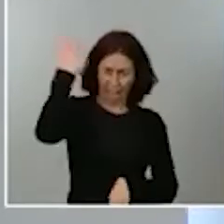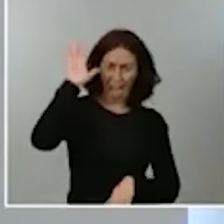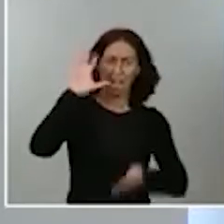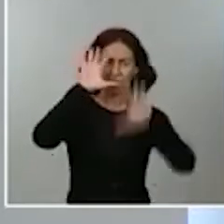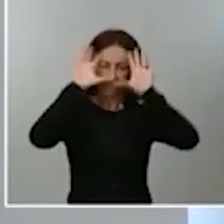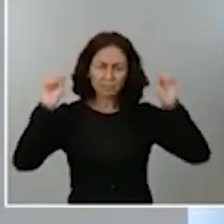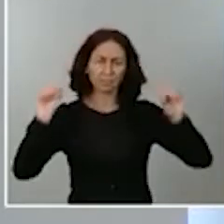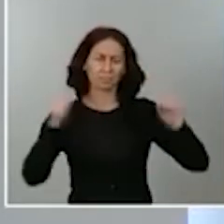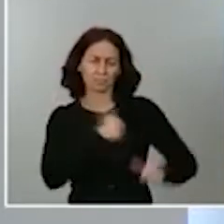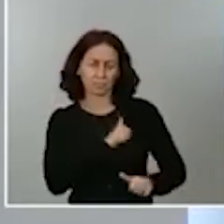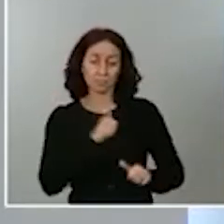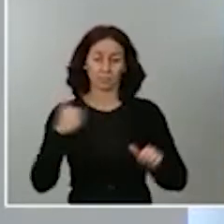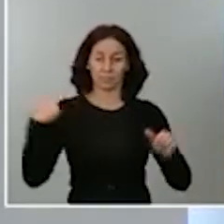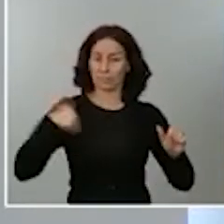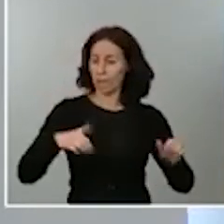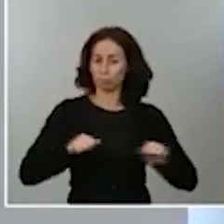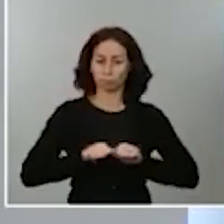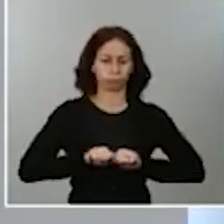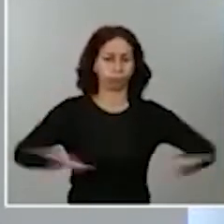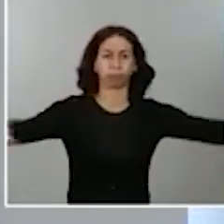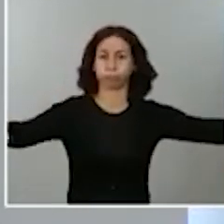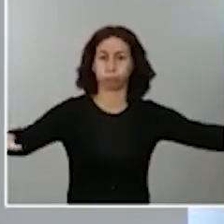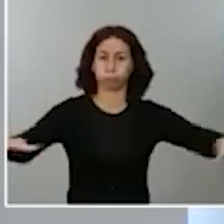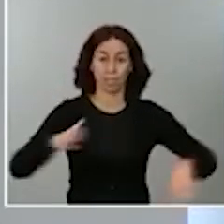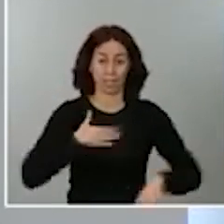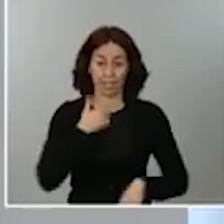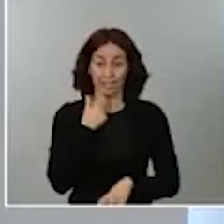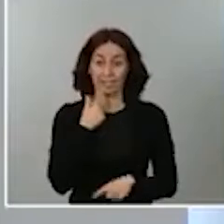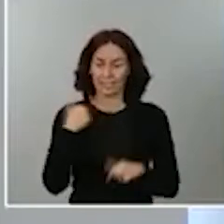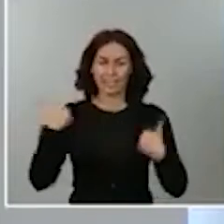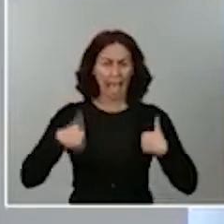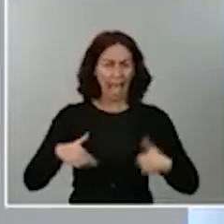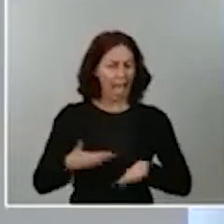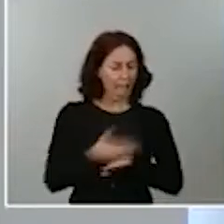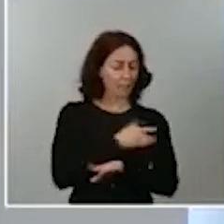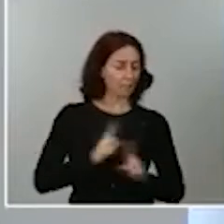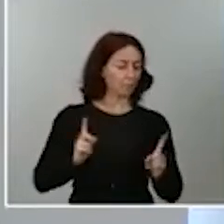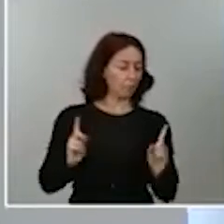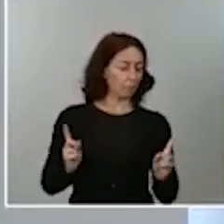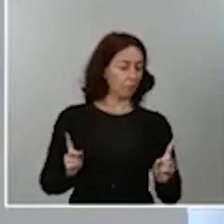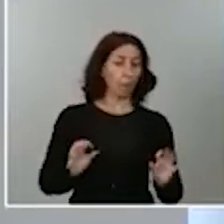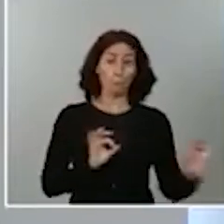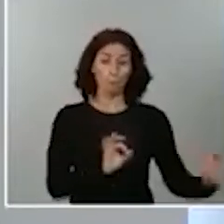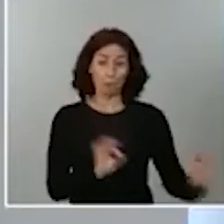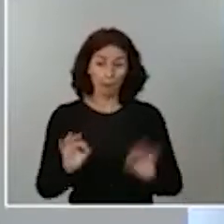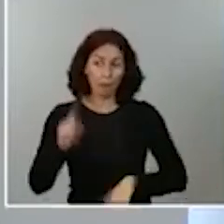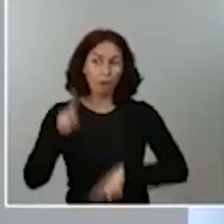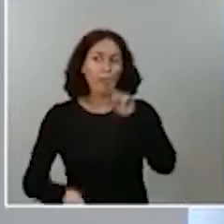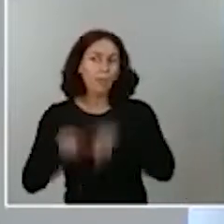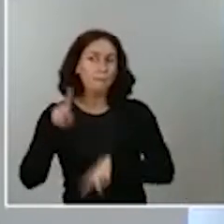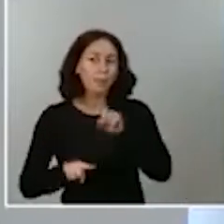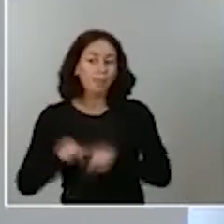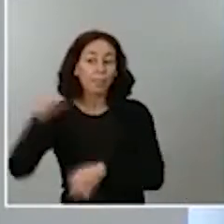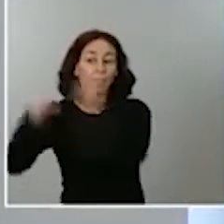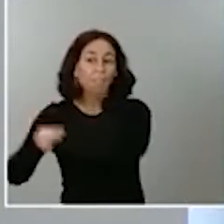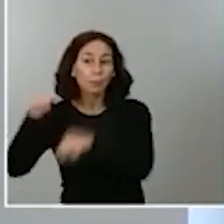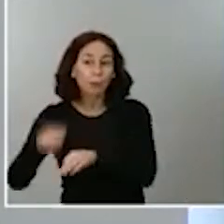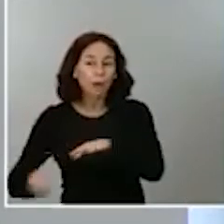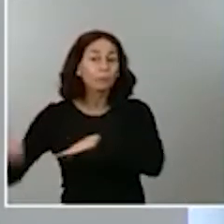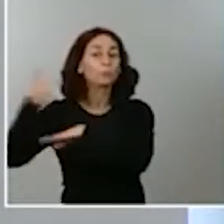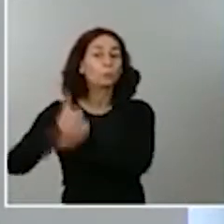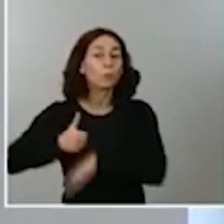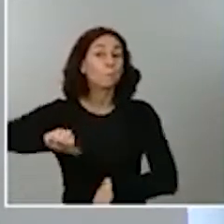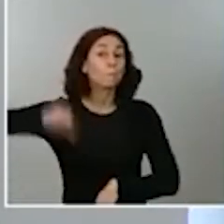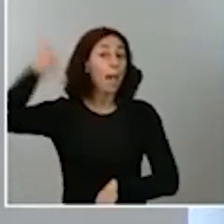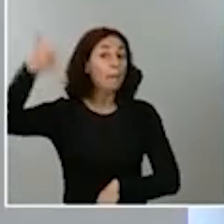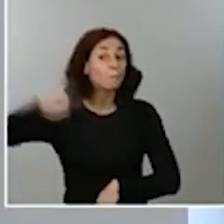para lo que único dependía de que la autoridad judicial, el Tribunal Superior de Justicia de Madrid aprobaran,